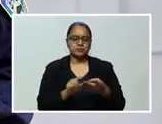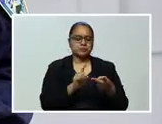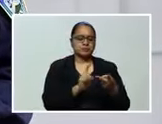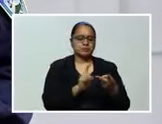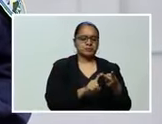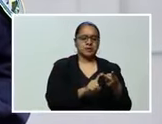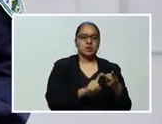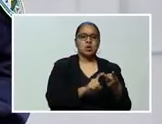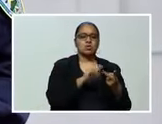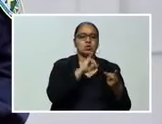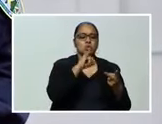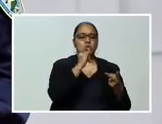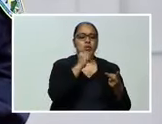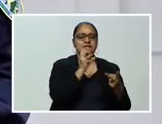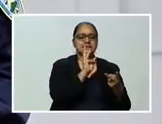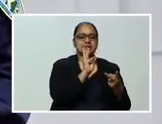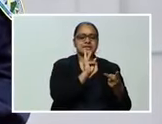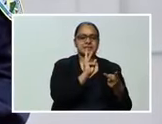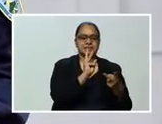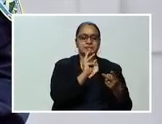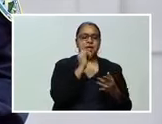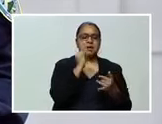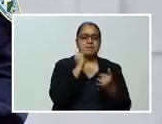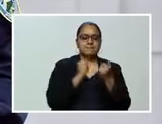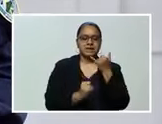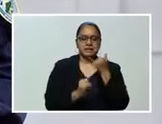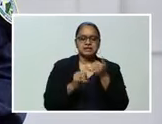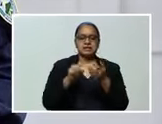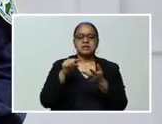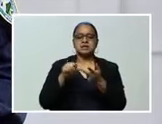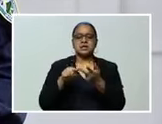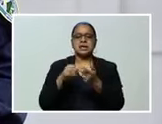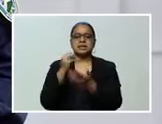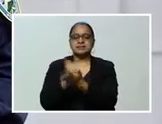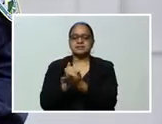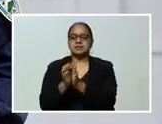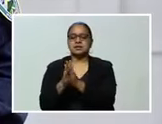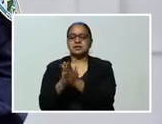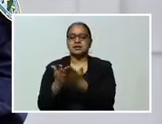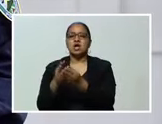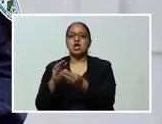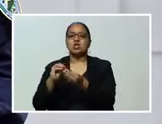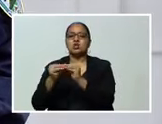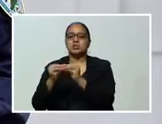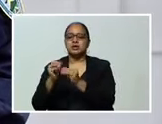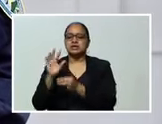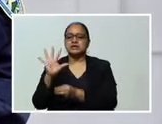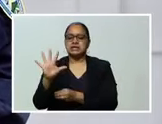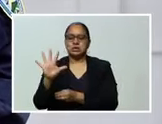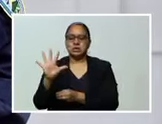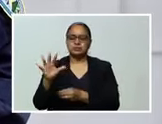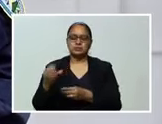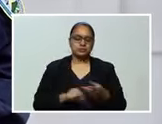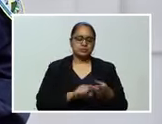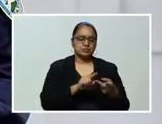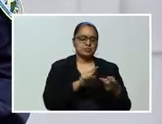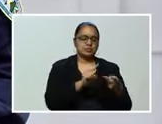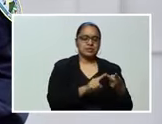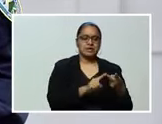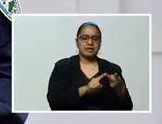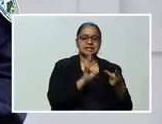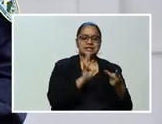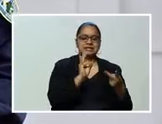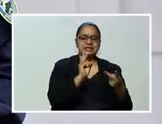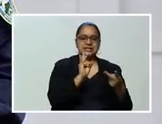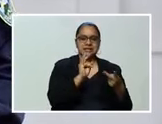16 de abril, terminación de identidad, pasaporte o carnet de residente, el 5. Viernes, 17 de